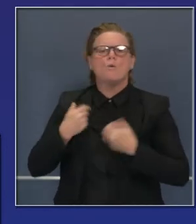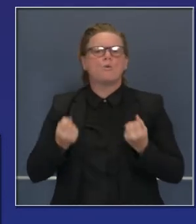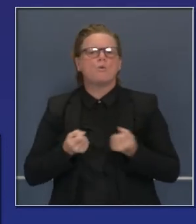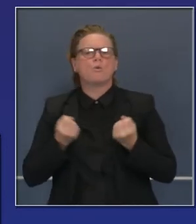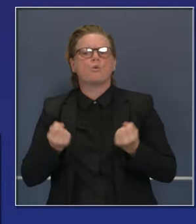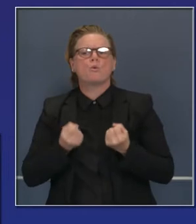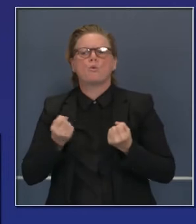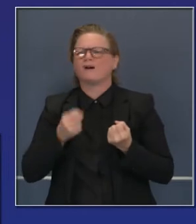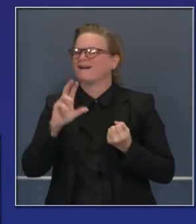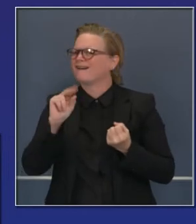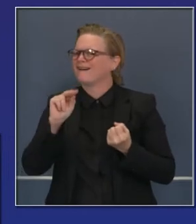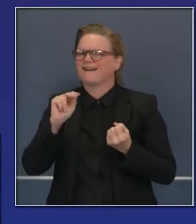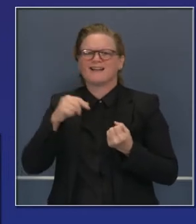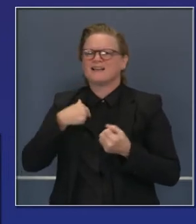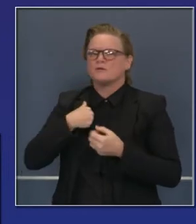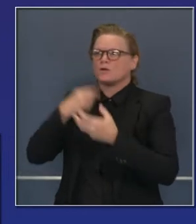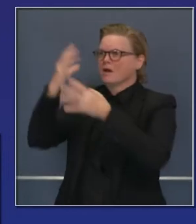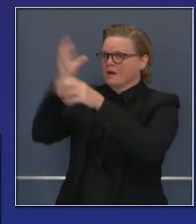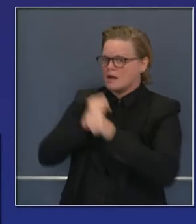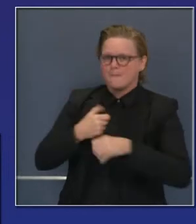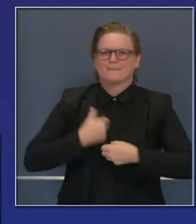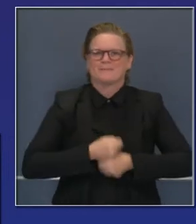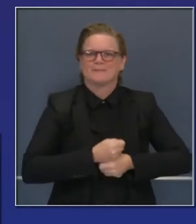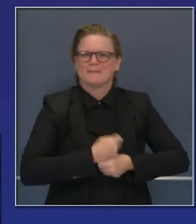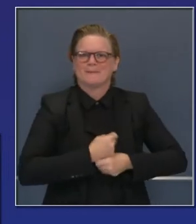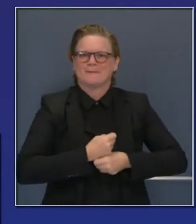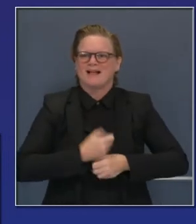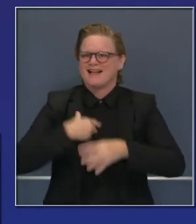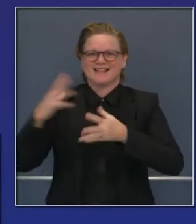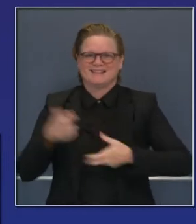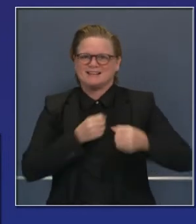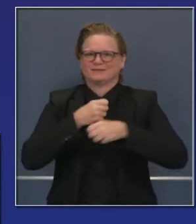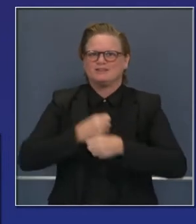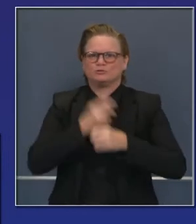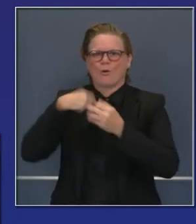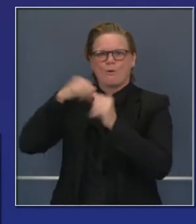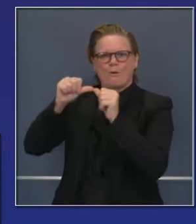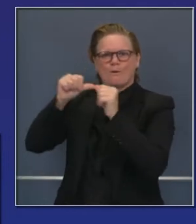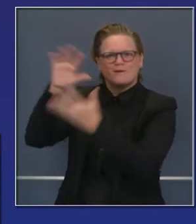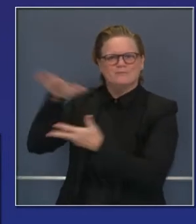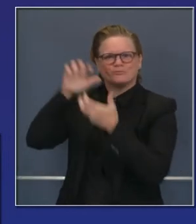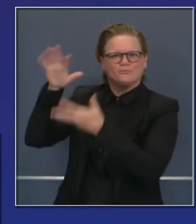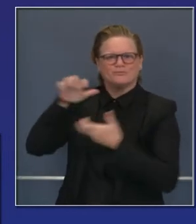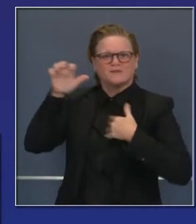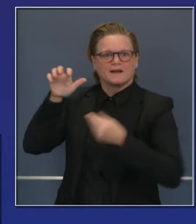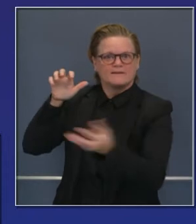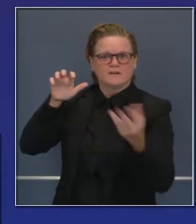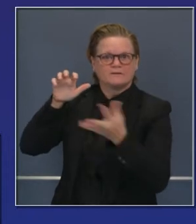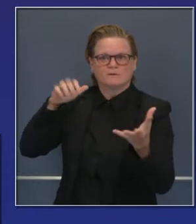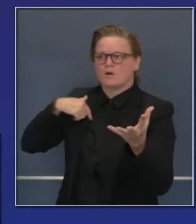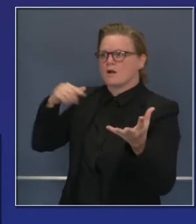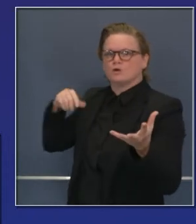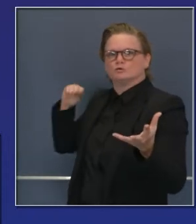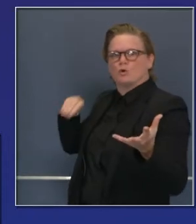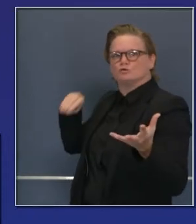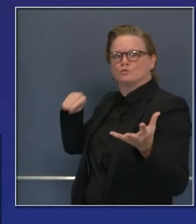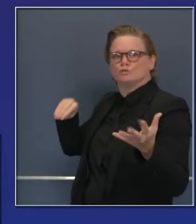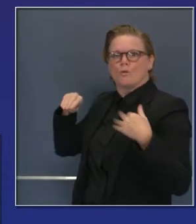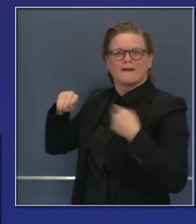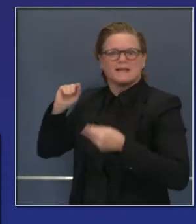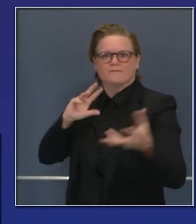no son fijas, siguen aumentando porque seguimos comprando material nosotros. Ya distribuimos 600